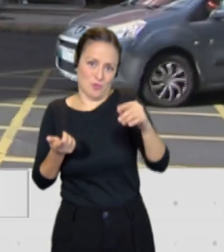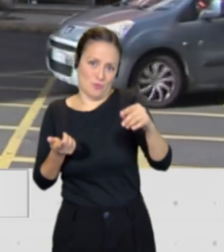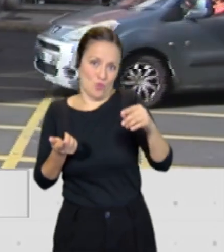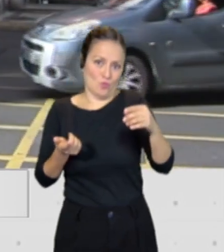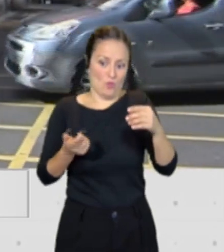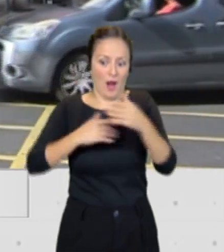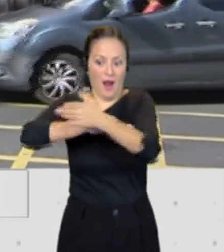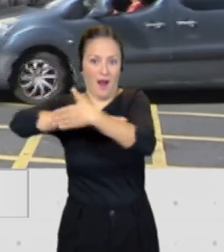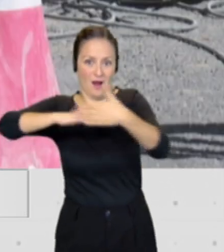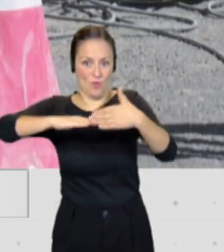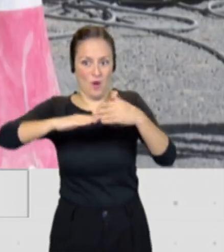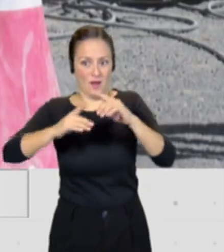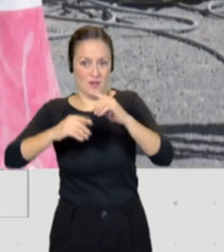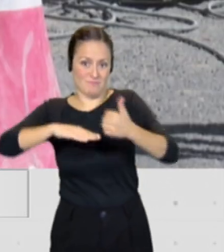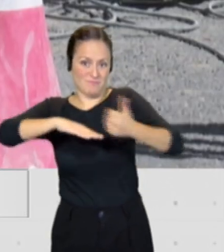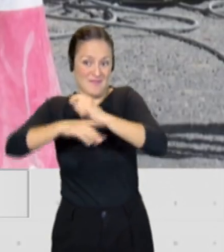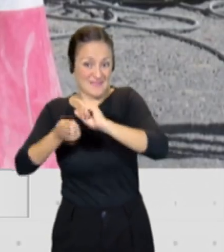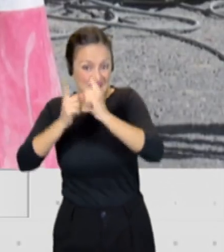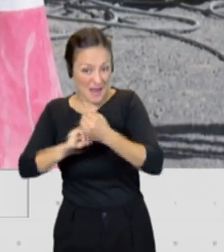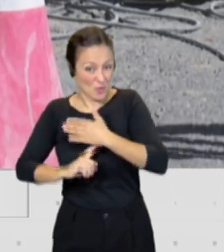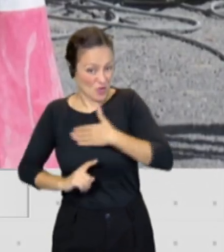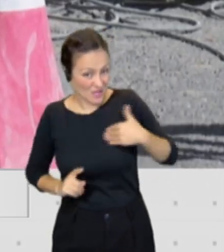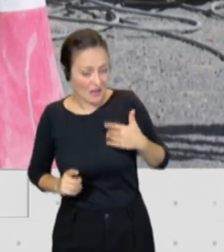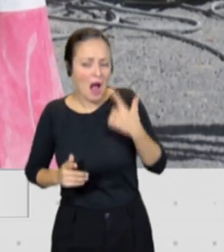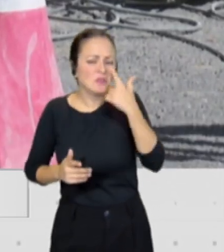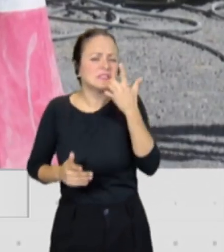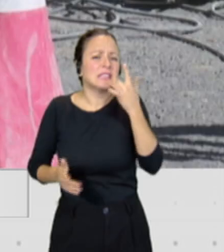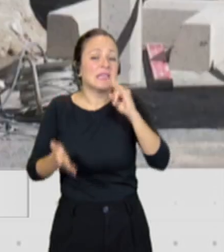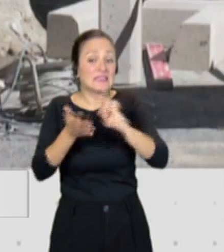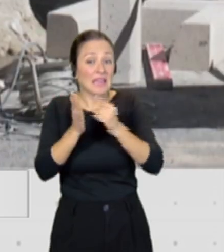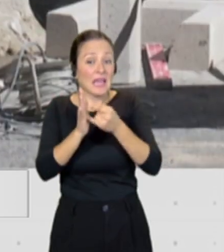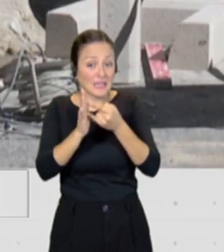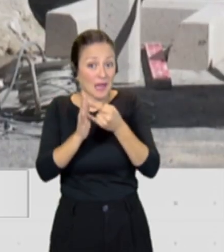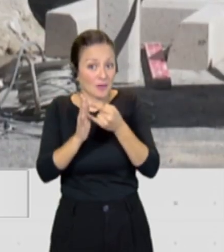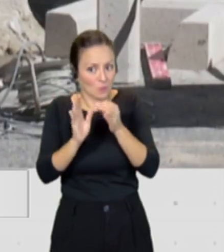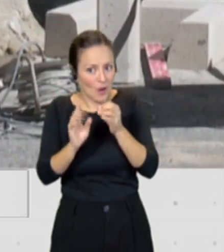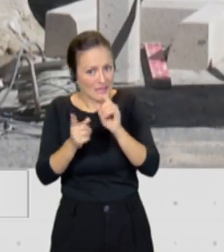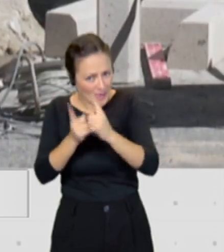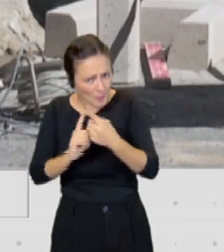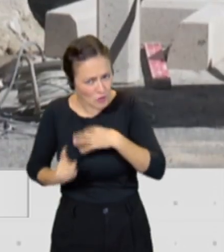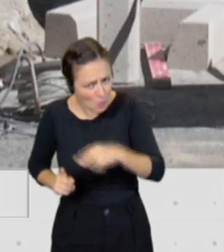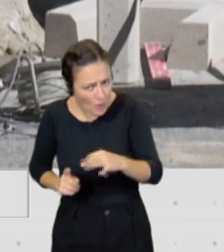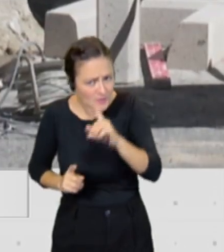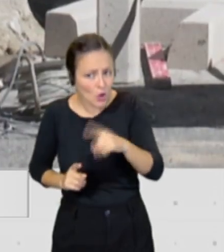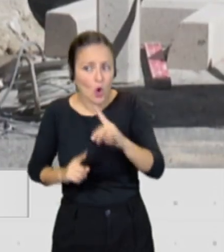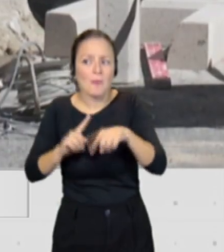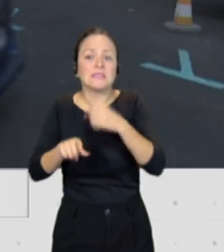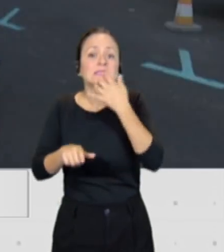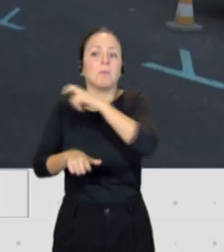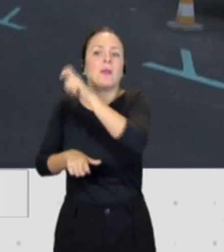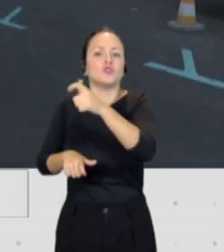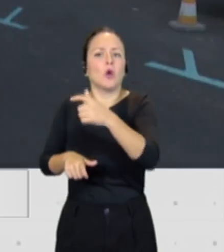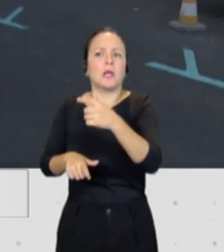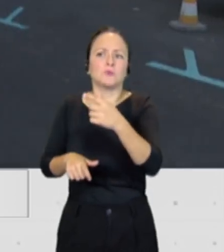la autoridad portuaria, ver si esos cambios técnicamente tienen encaje y luego si son del interés para la ciudad. Es decir,